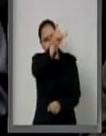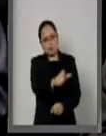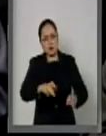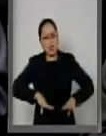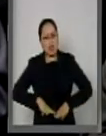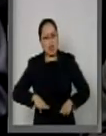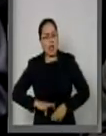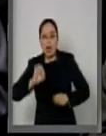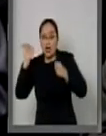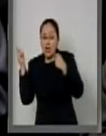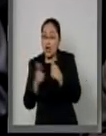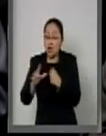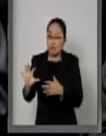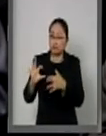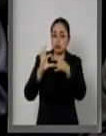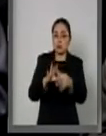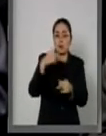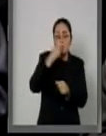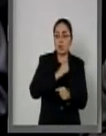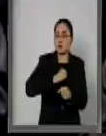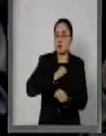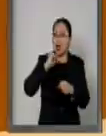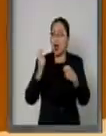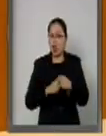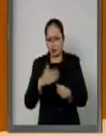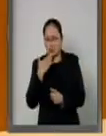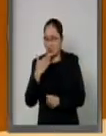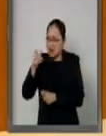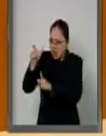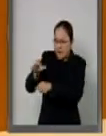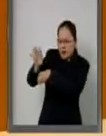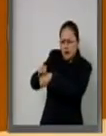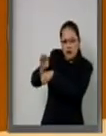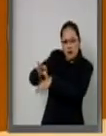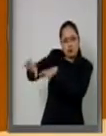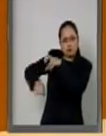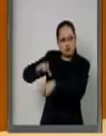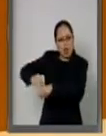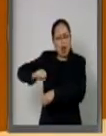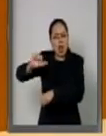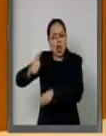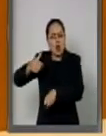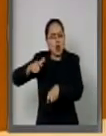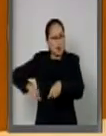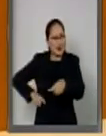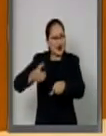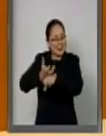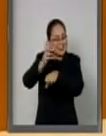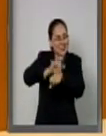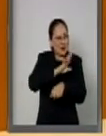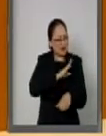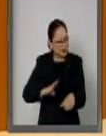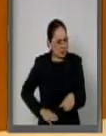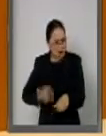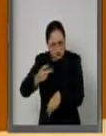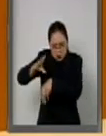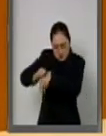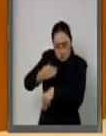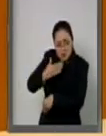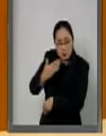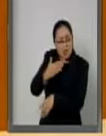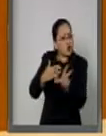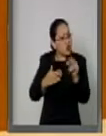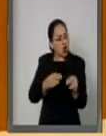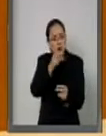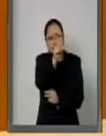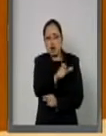empañado para compensar actitudes de rapiña en los otros órdenes de gobierno. Estoy cierto que